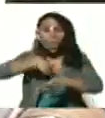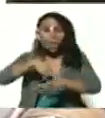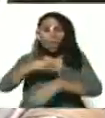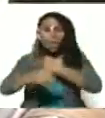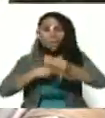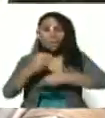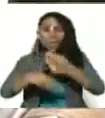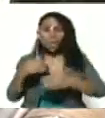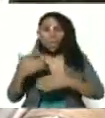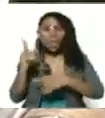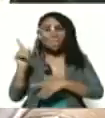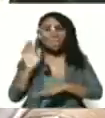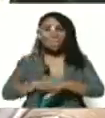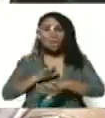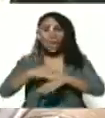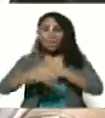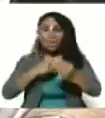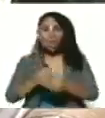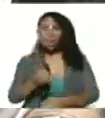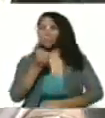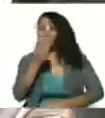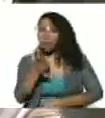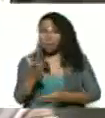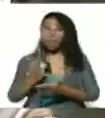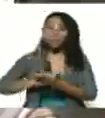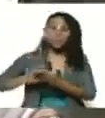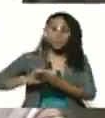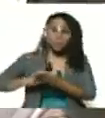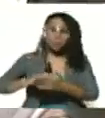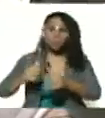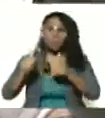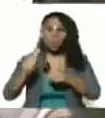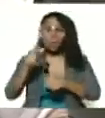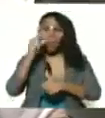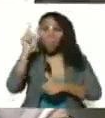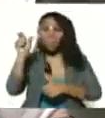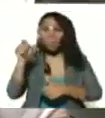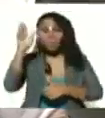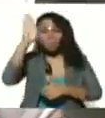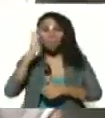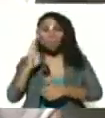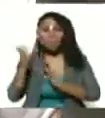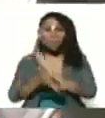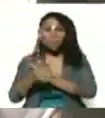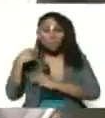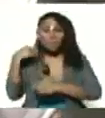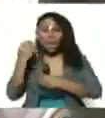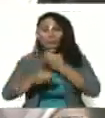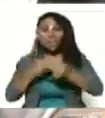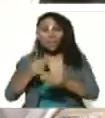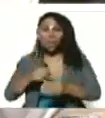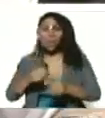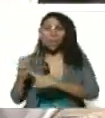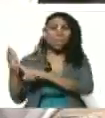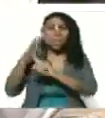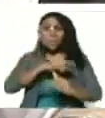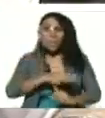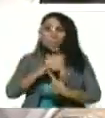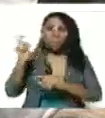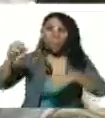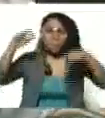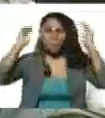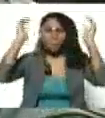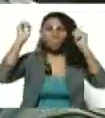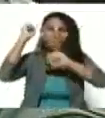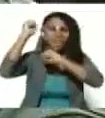de tener buenas relaciones con Muammar Gaddafi, a acusarlo de haber reprimido una manifestación en la Plaza